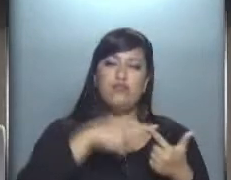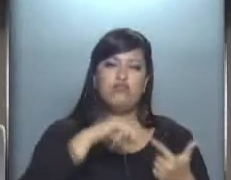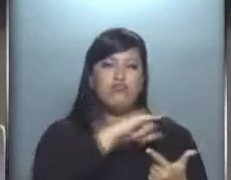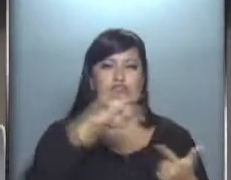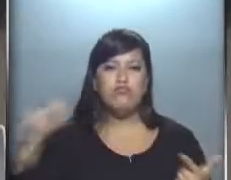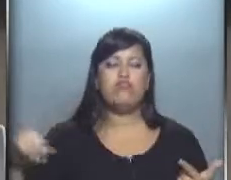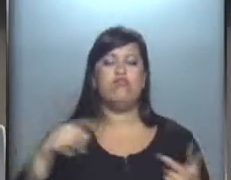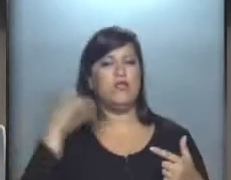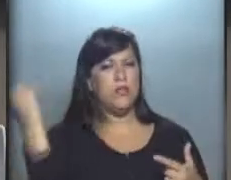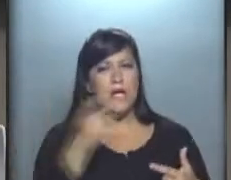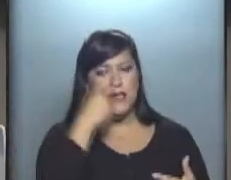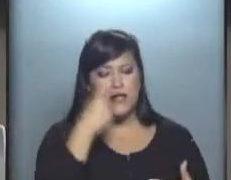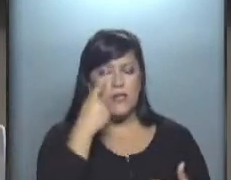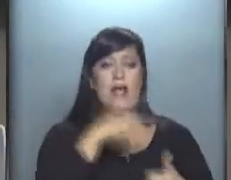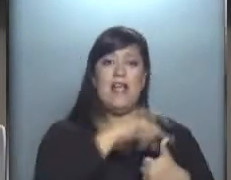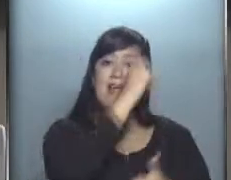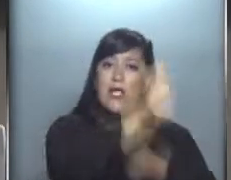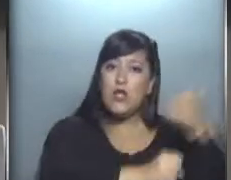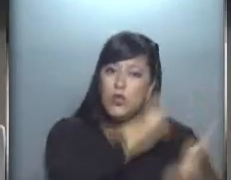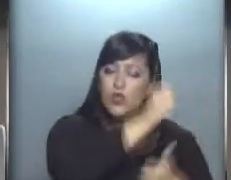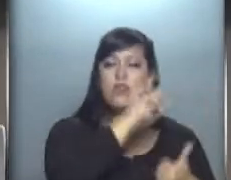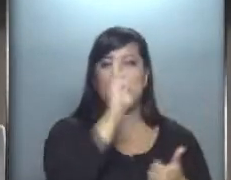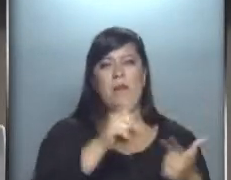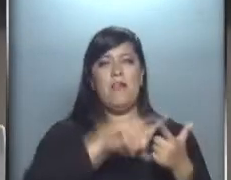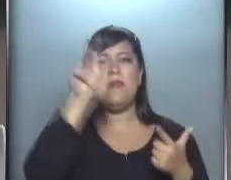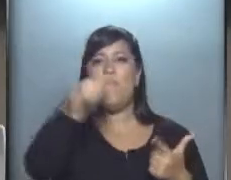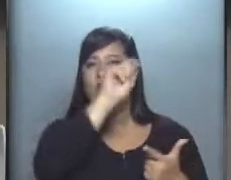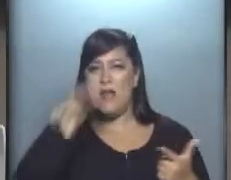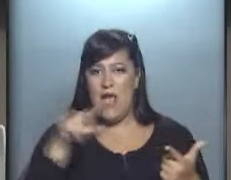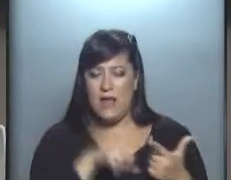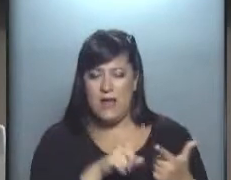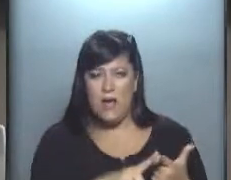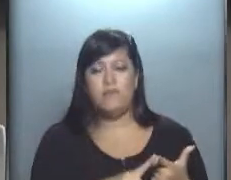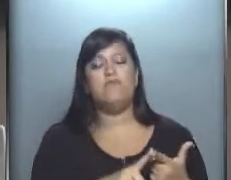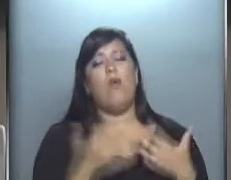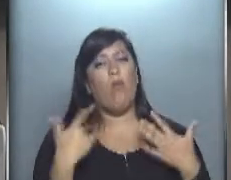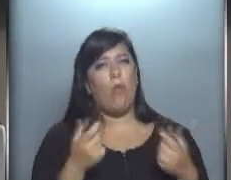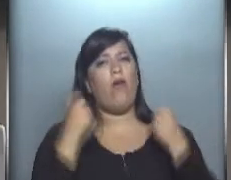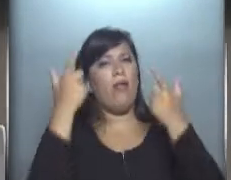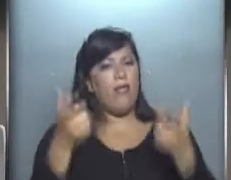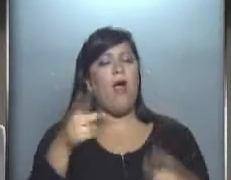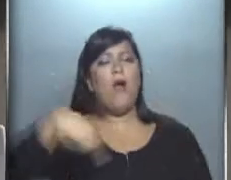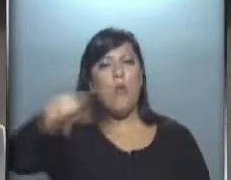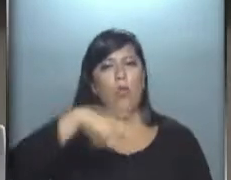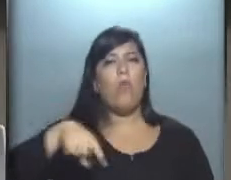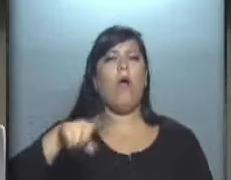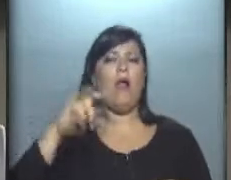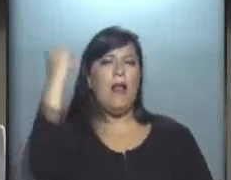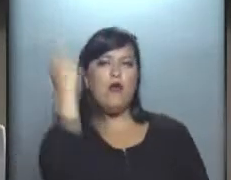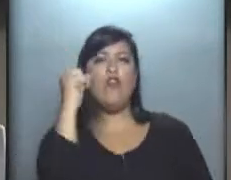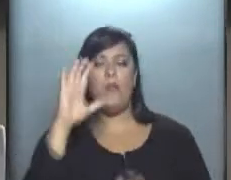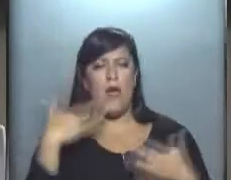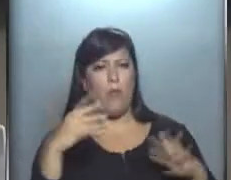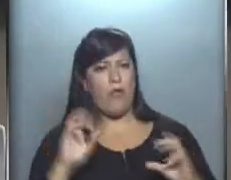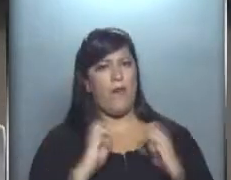mucho en este momento, la actividad industrial y la actividad inmobiliaria que pueden dar algún tipo de respiro a una economía que está